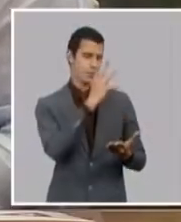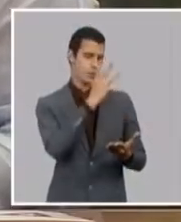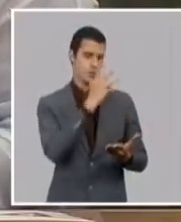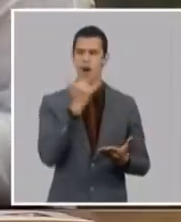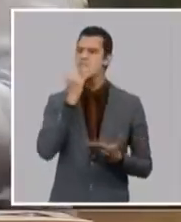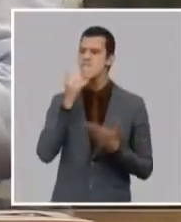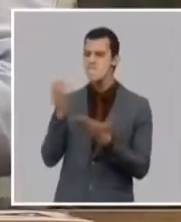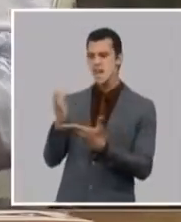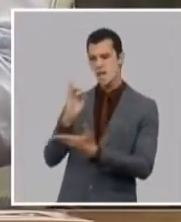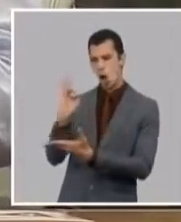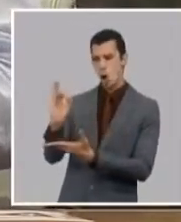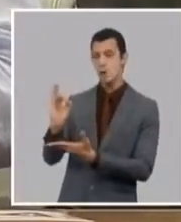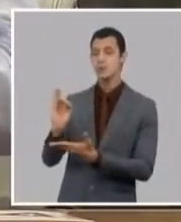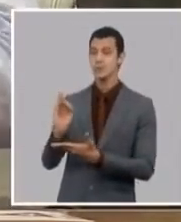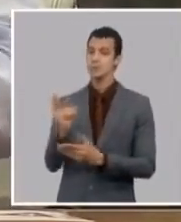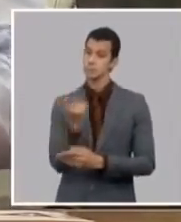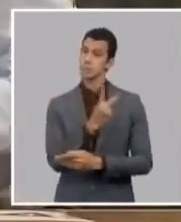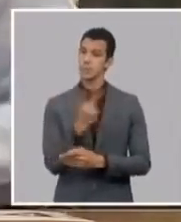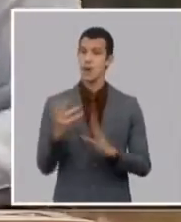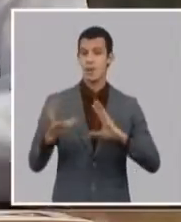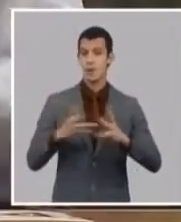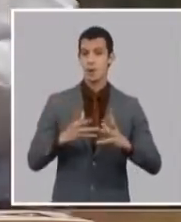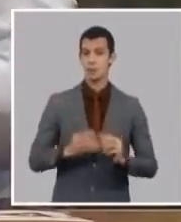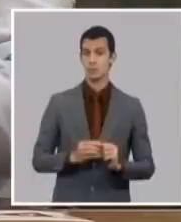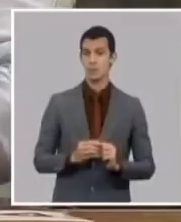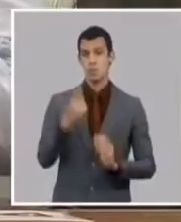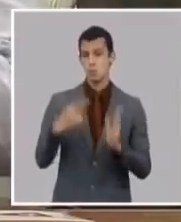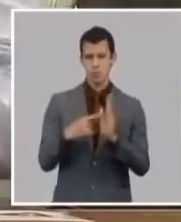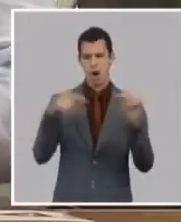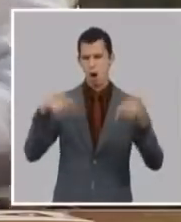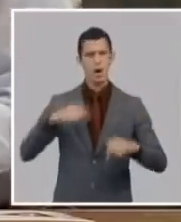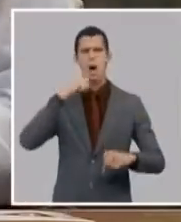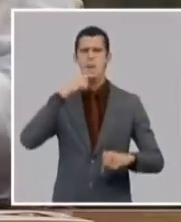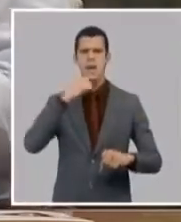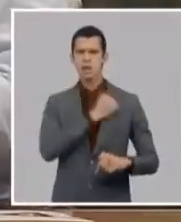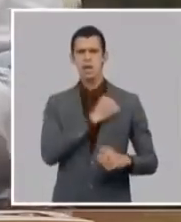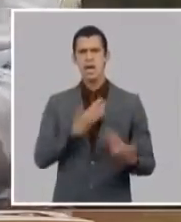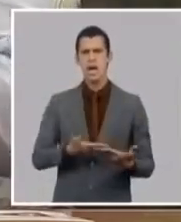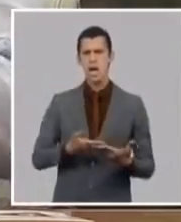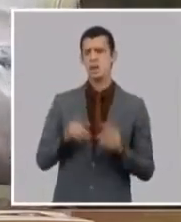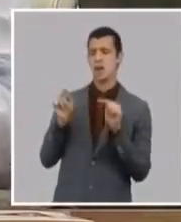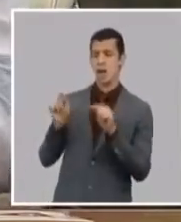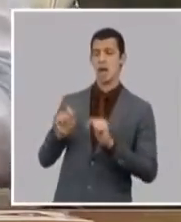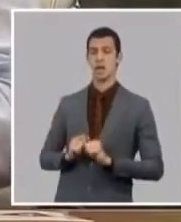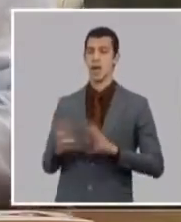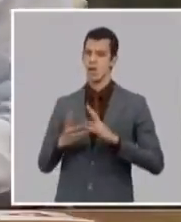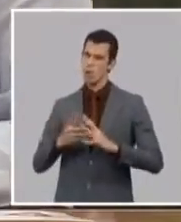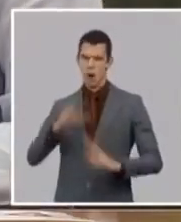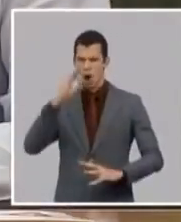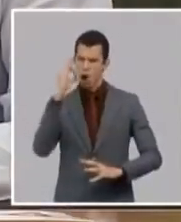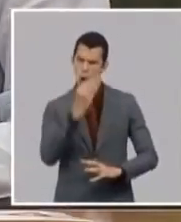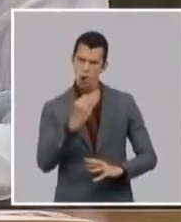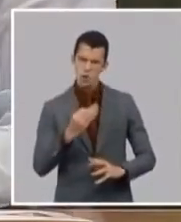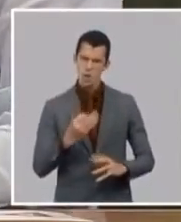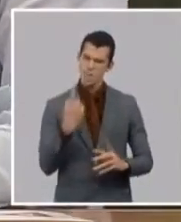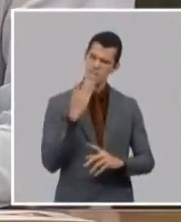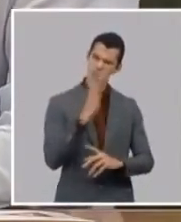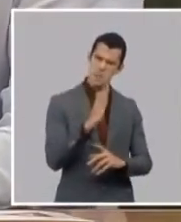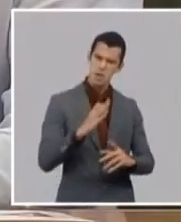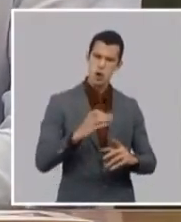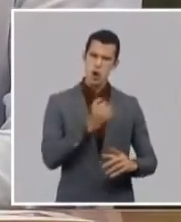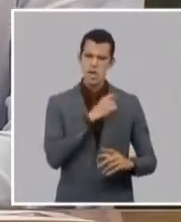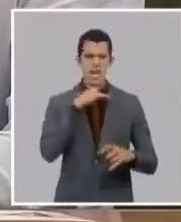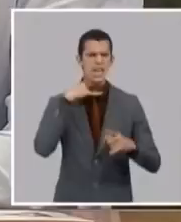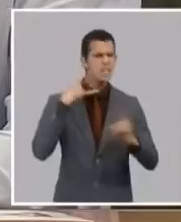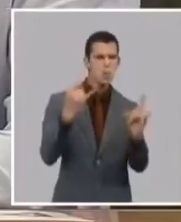porque se está llamando a matar se está llamando a linchar se está llamando a asesinar en las